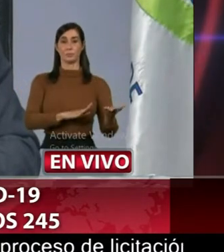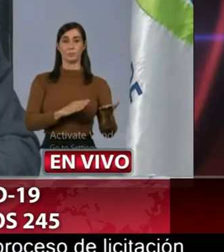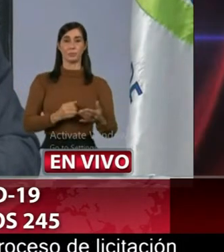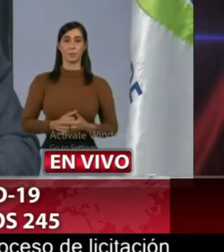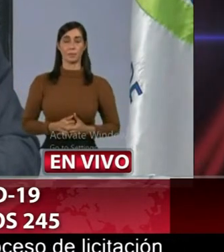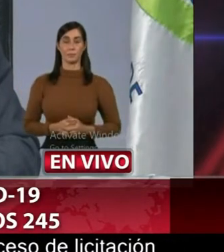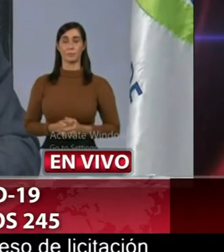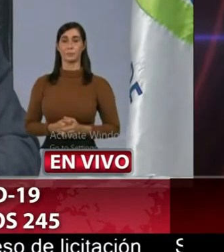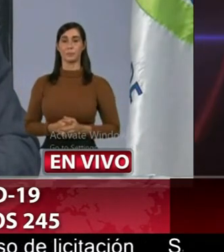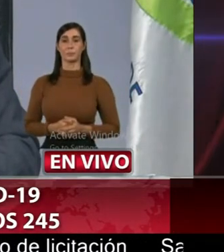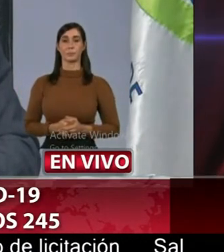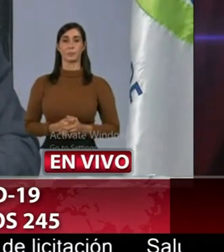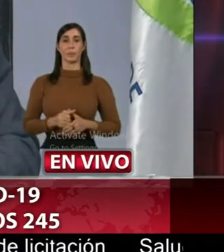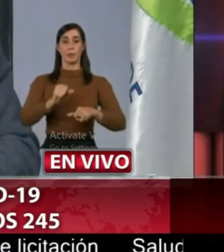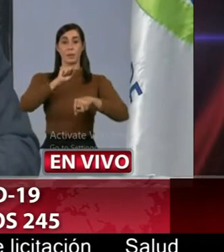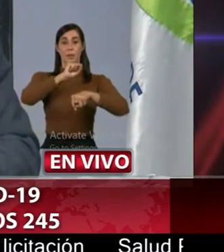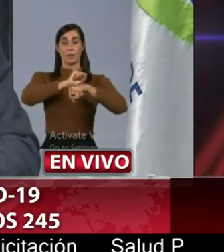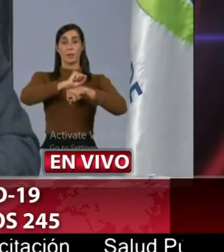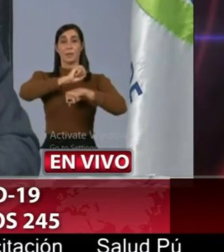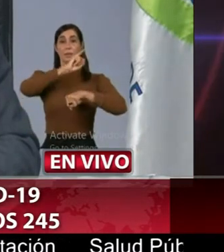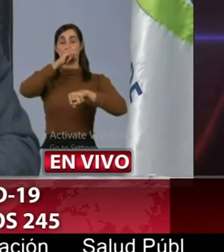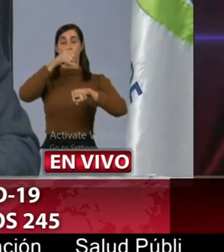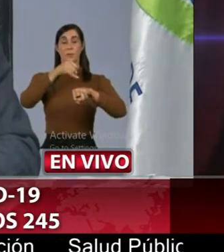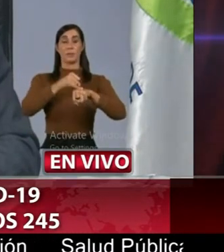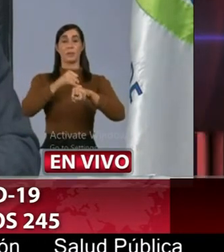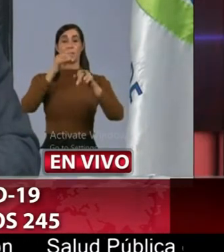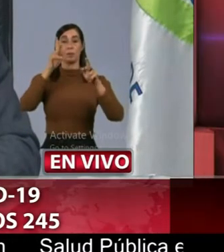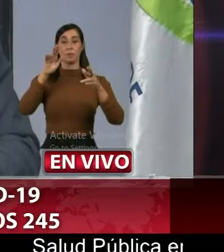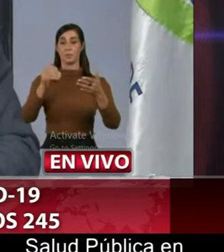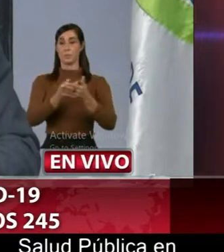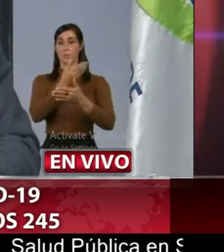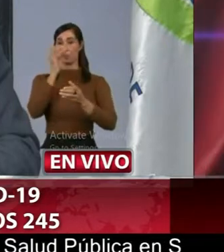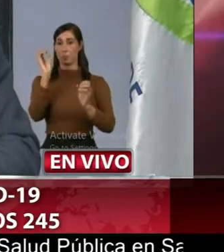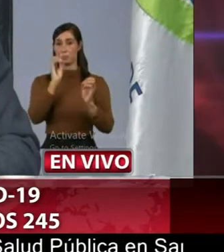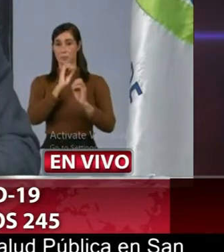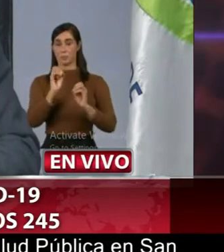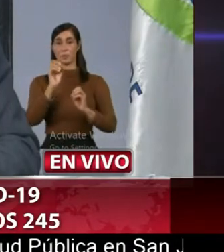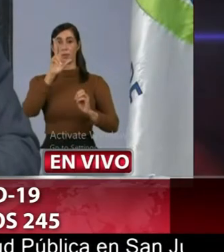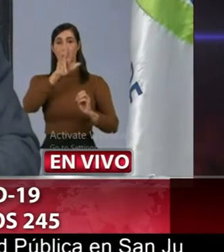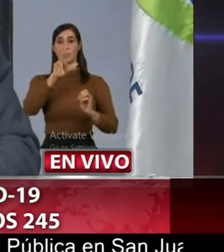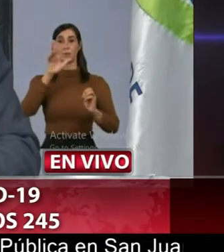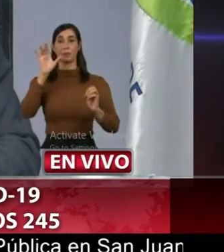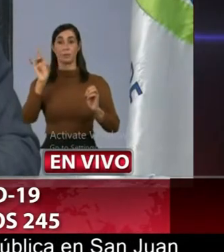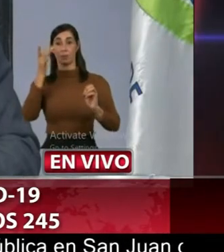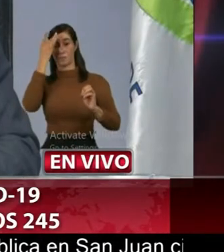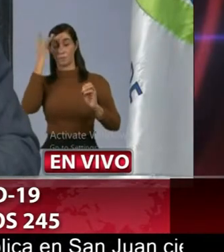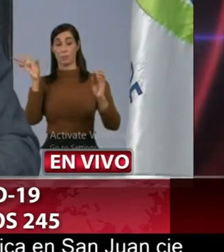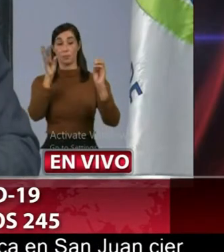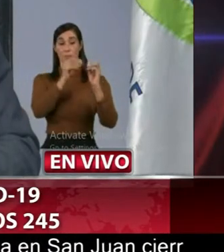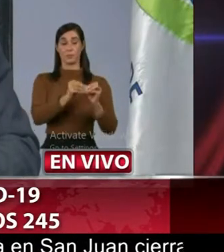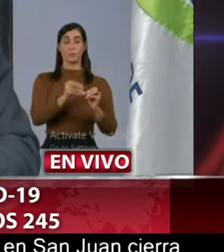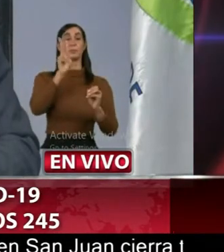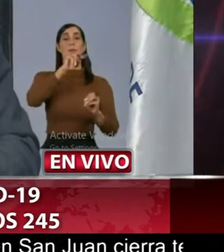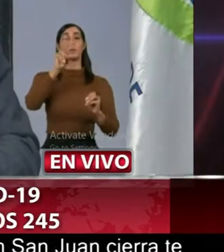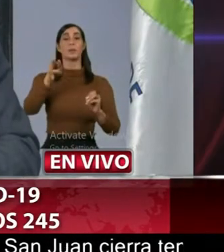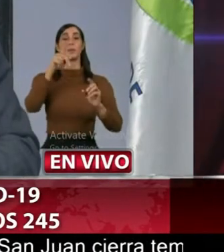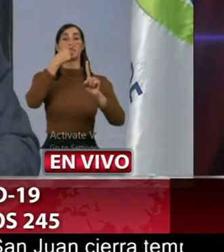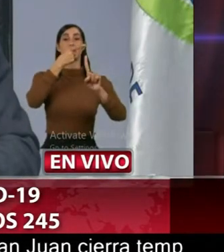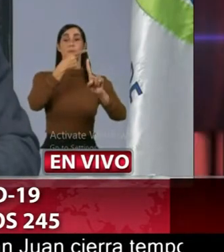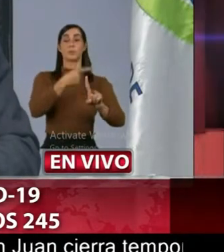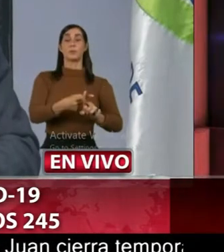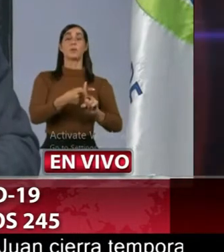San Juan cero casos nuevos treinta y ocho acumulados veintidós por ciento de